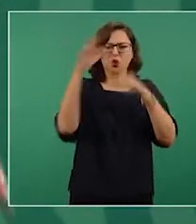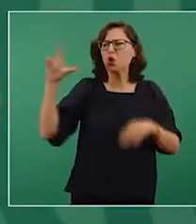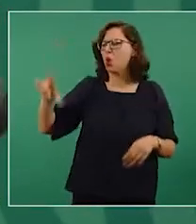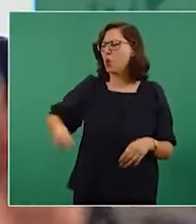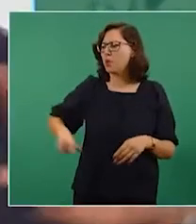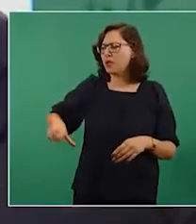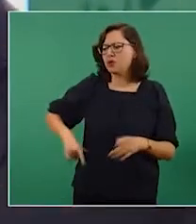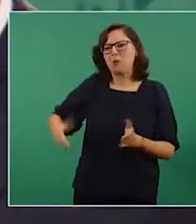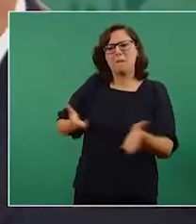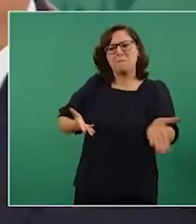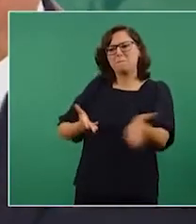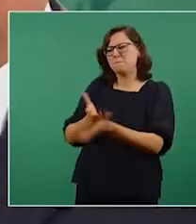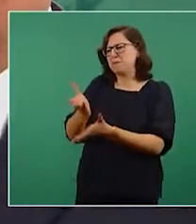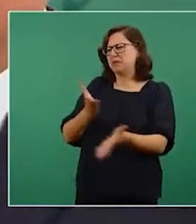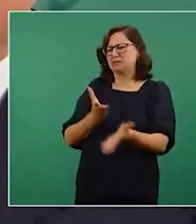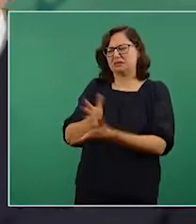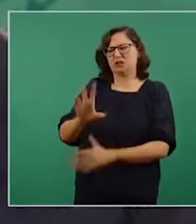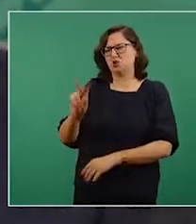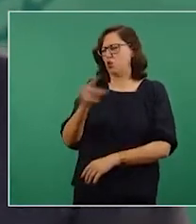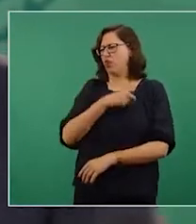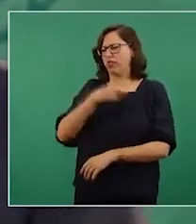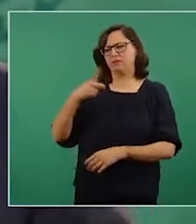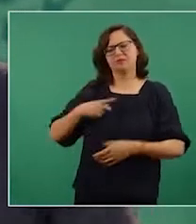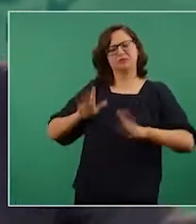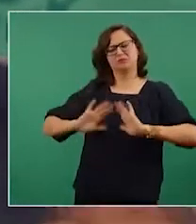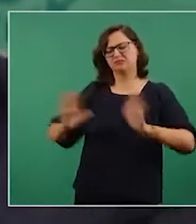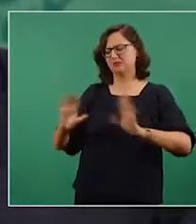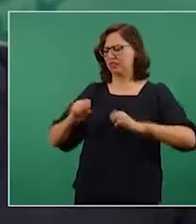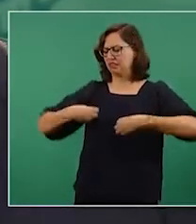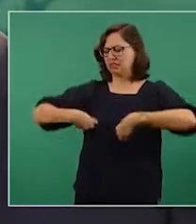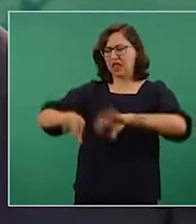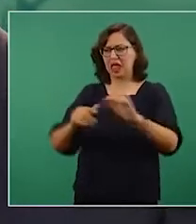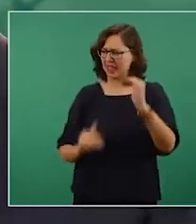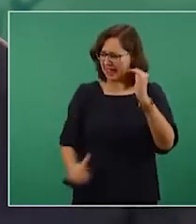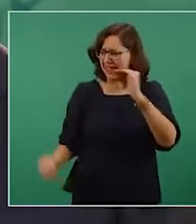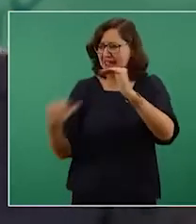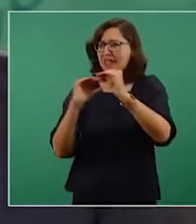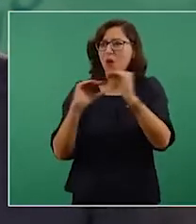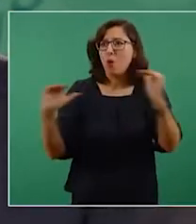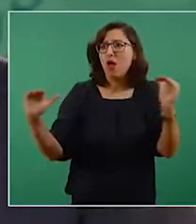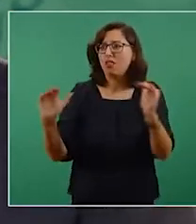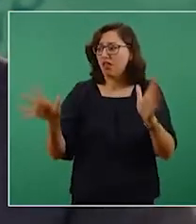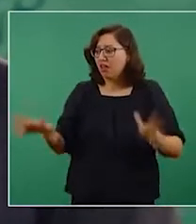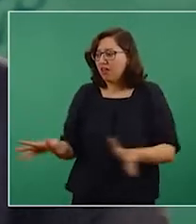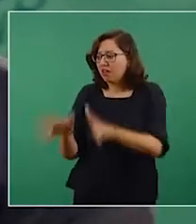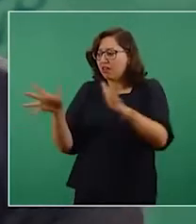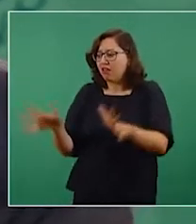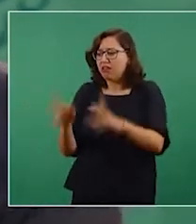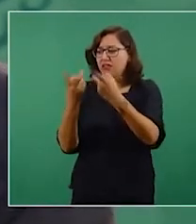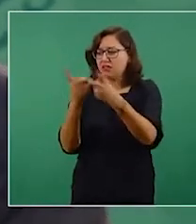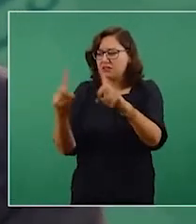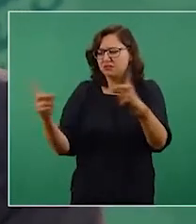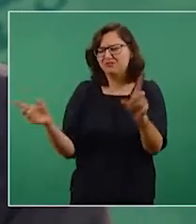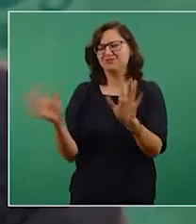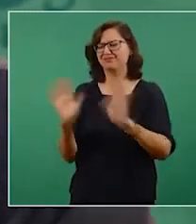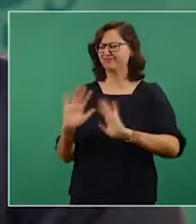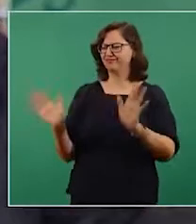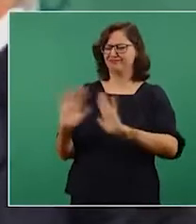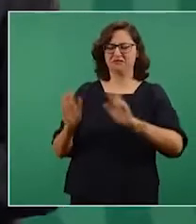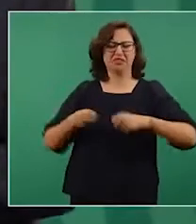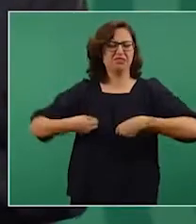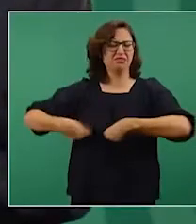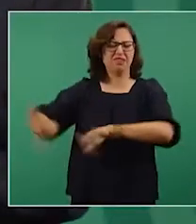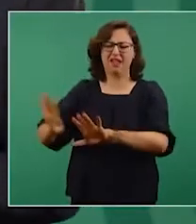que no busque que haya equidad, que no busque el desarrollo, sino que